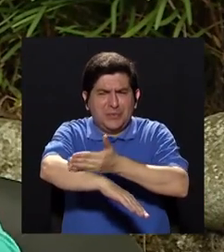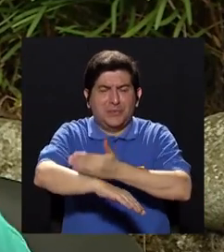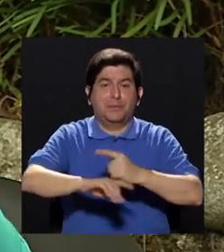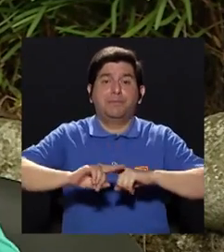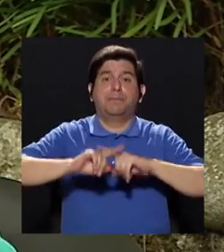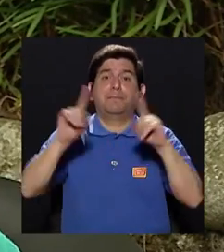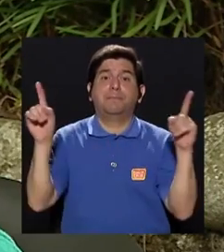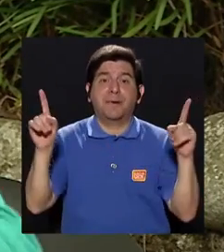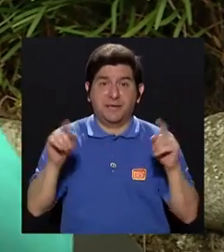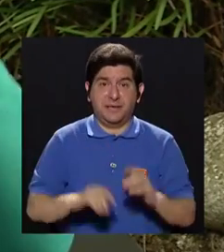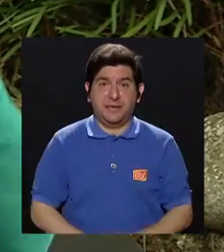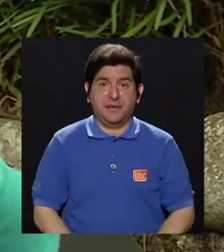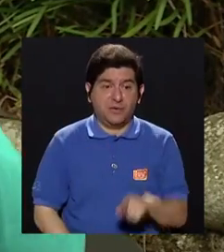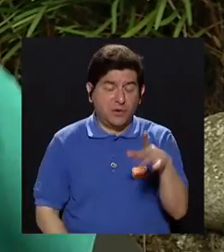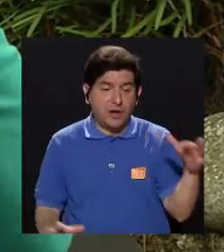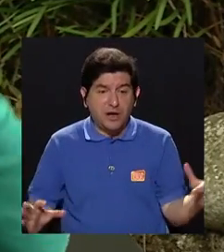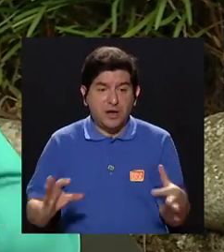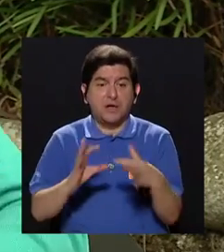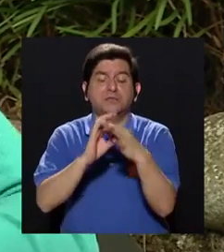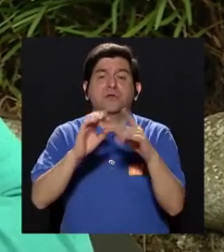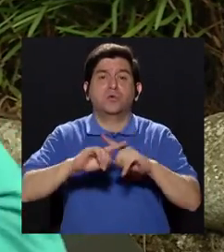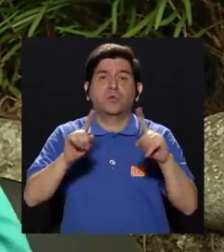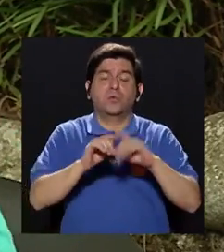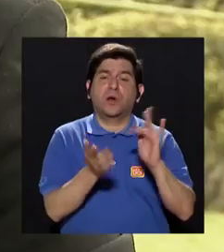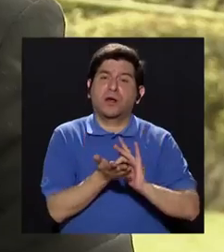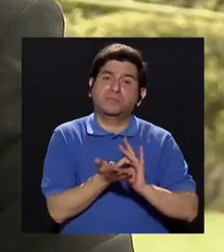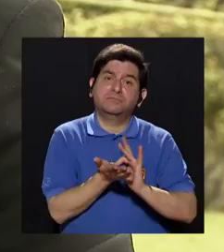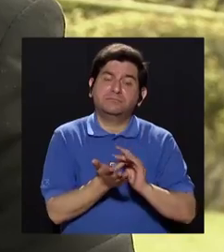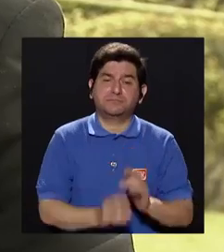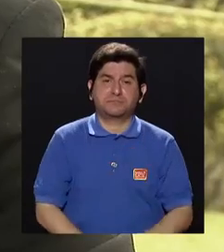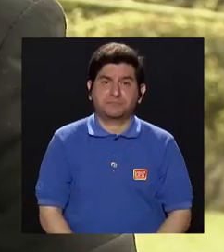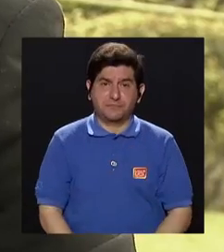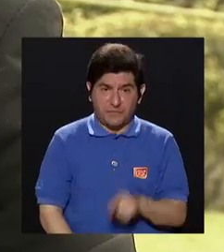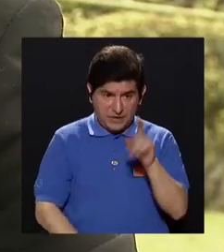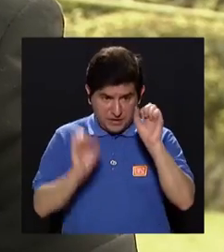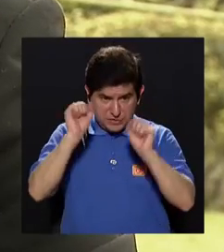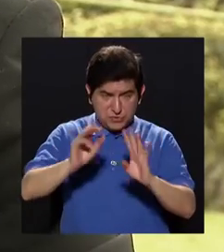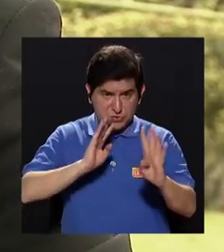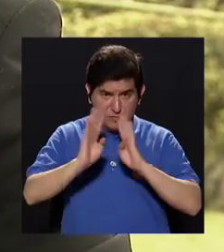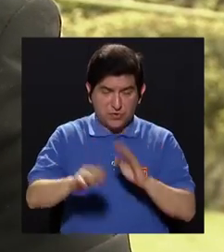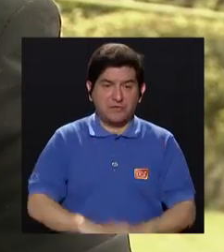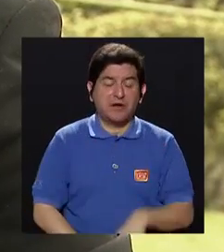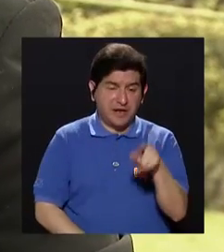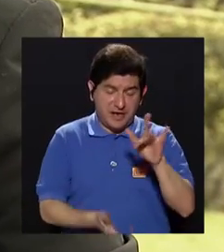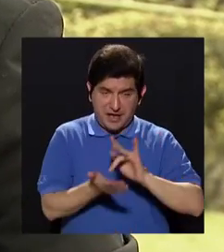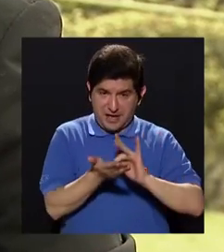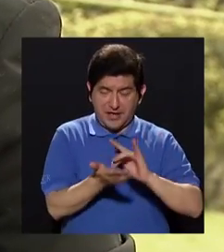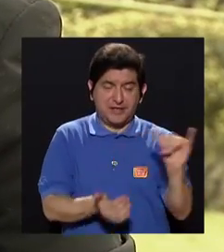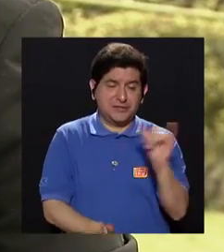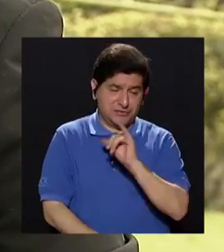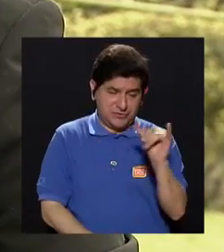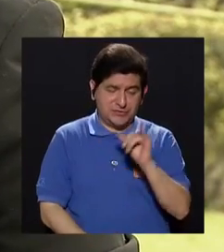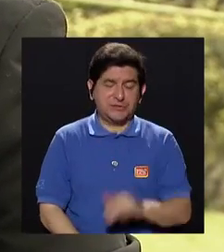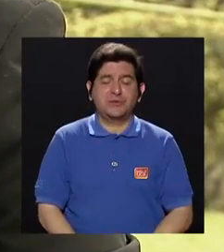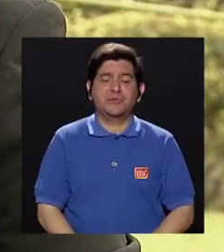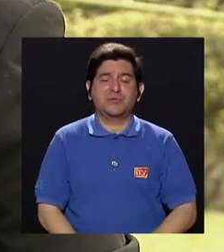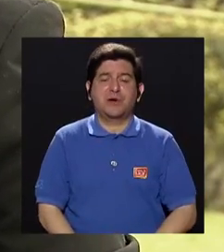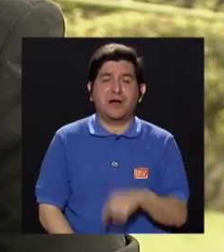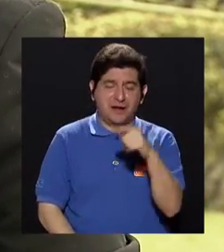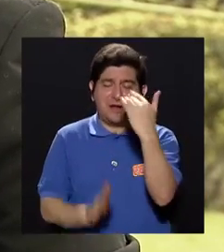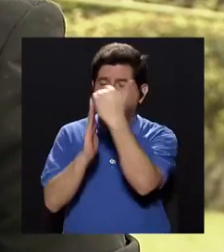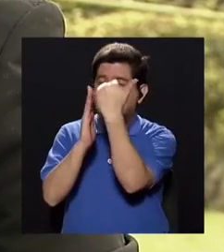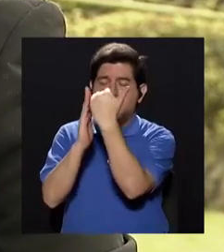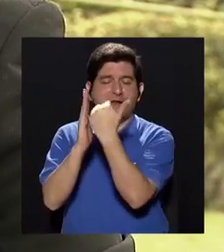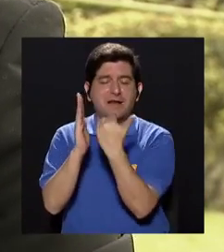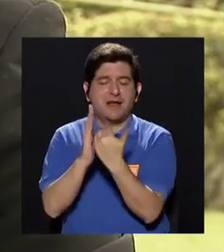pero que ahí se unen otros tipos de medicamentos. ¿Podríamos hablar de esto? Pues esos medicamentos también entran al esquema usual de